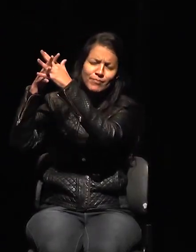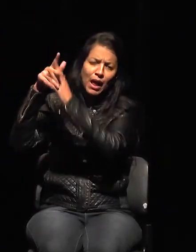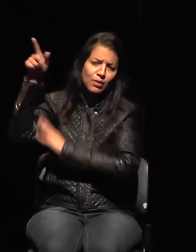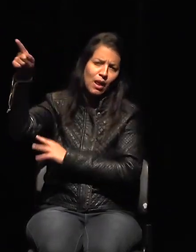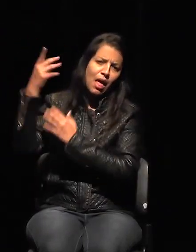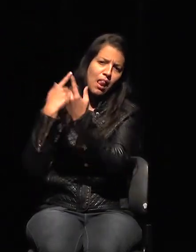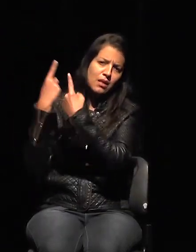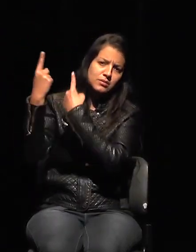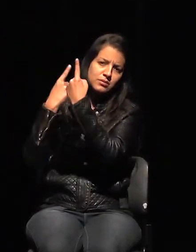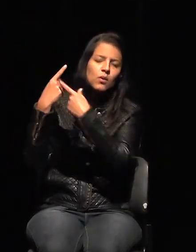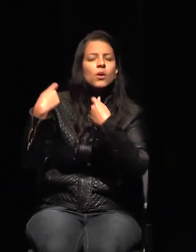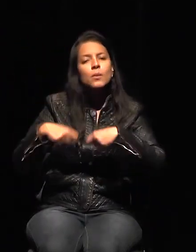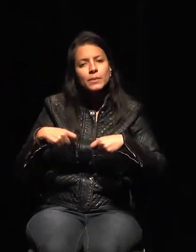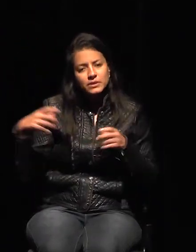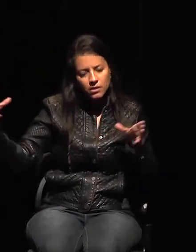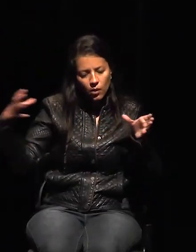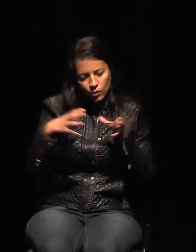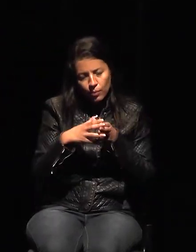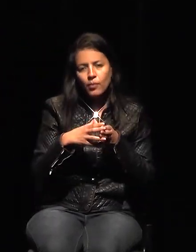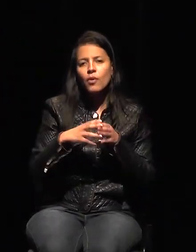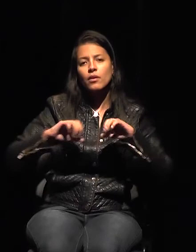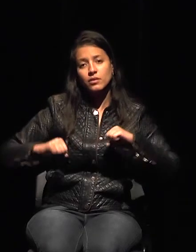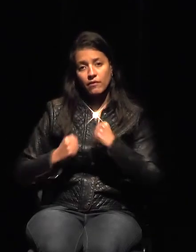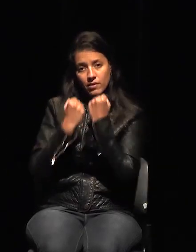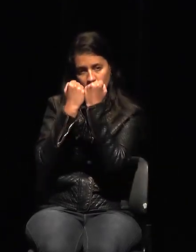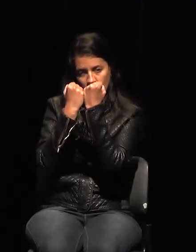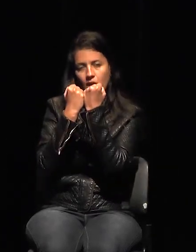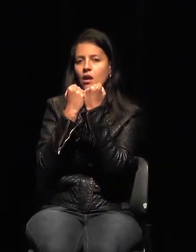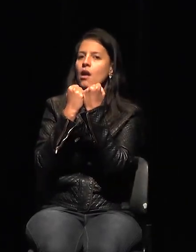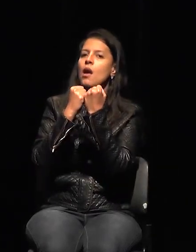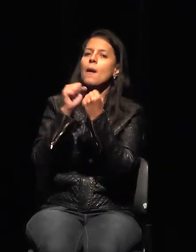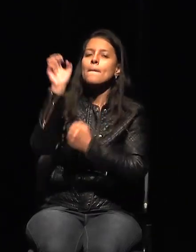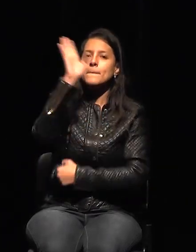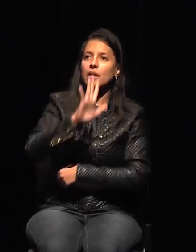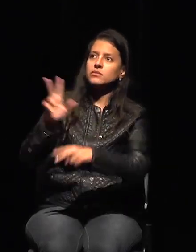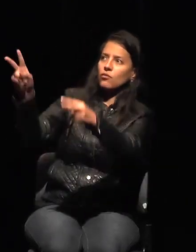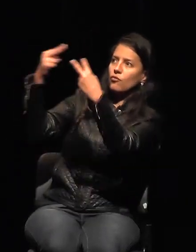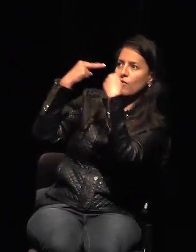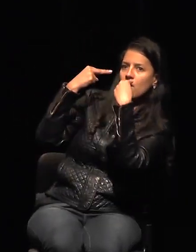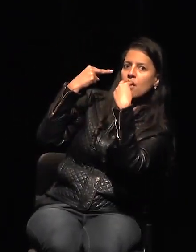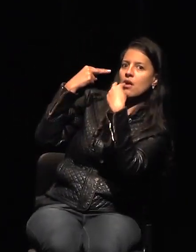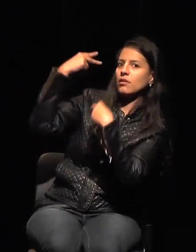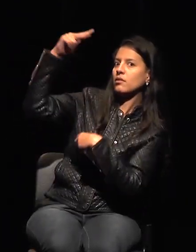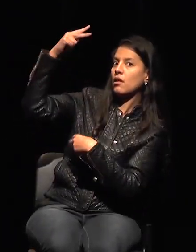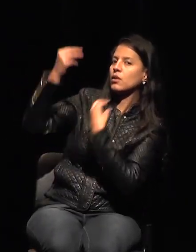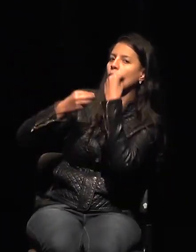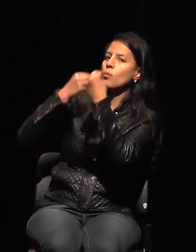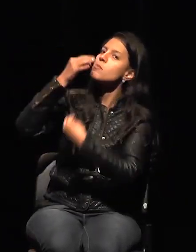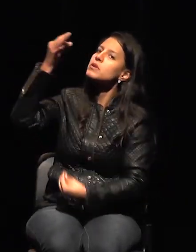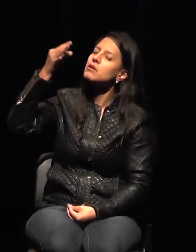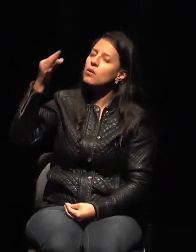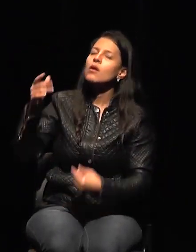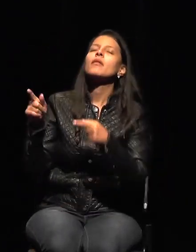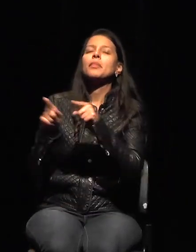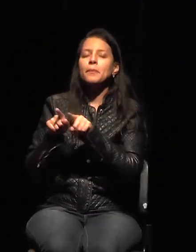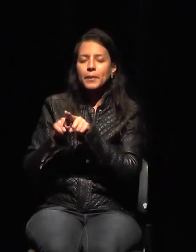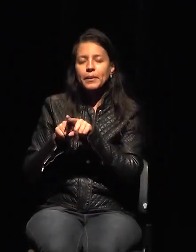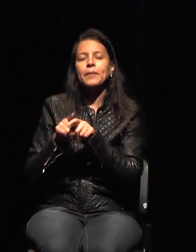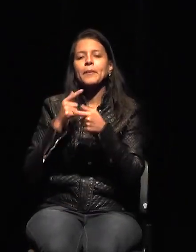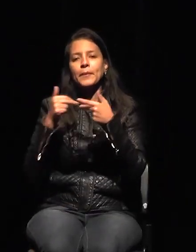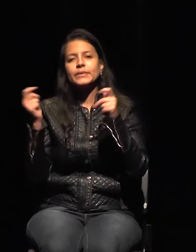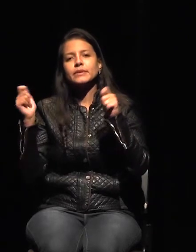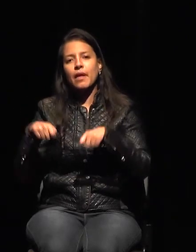imagen, de lo que de hecho hay que hacer, lo que quizás podamos intercambiar por otra responsabilidad,